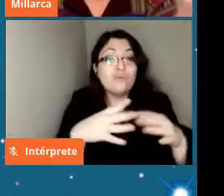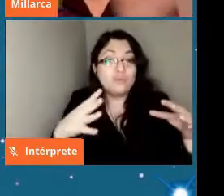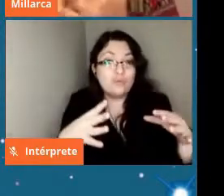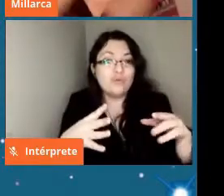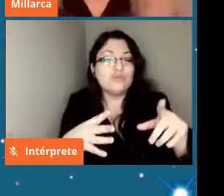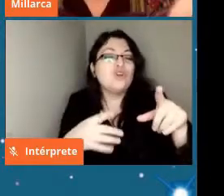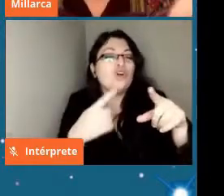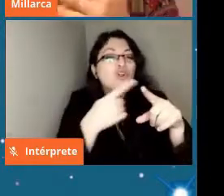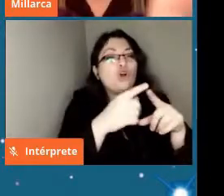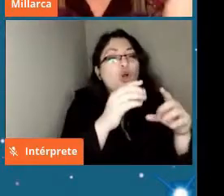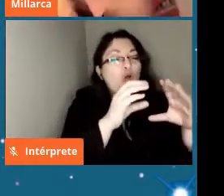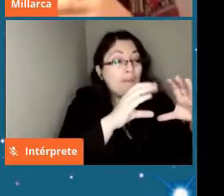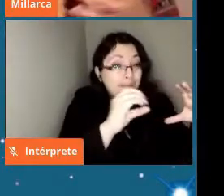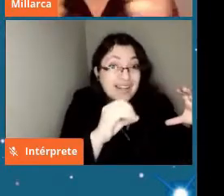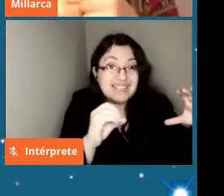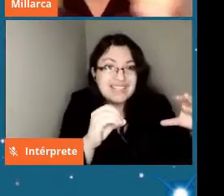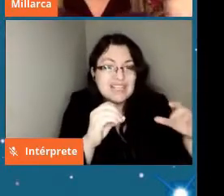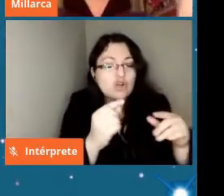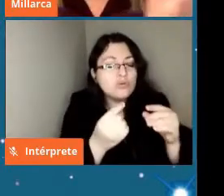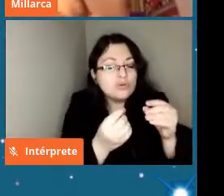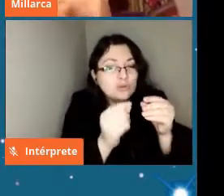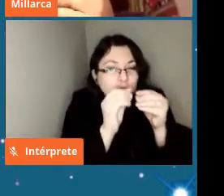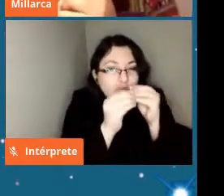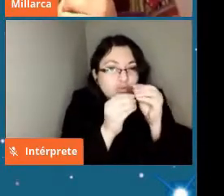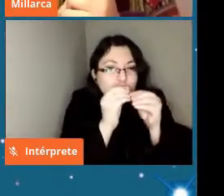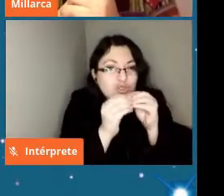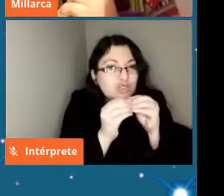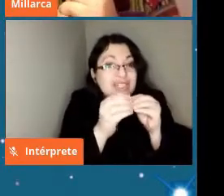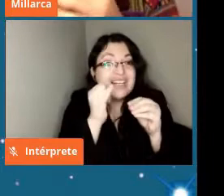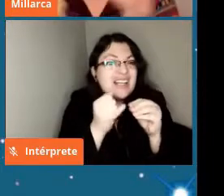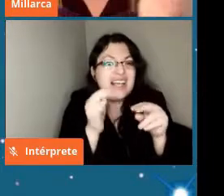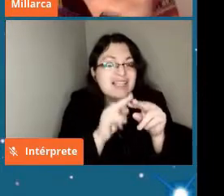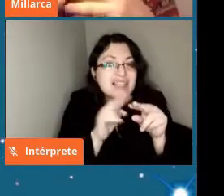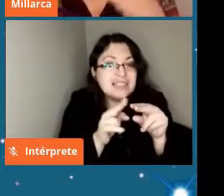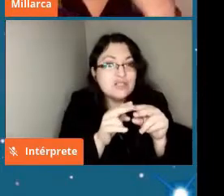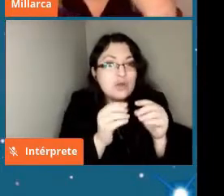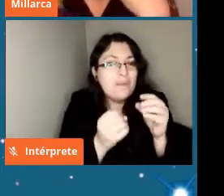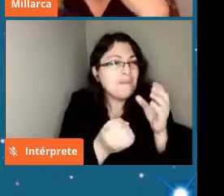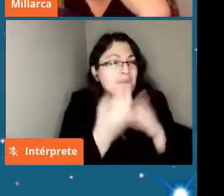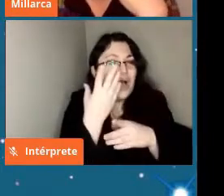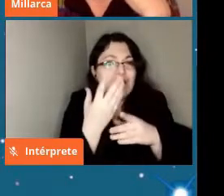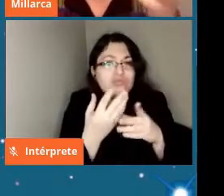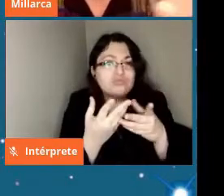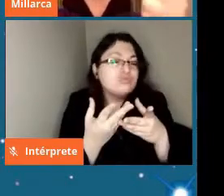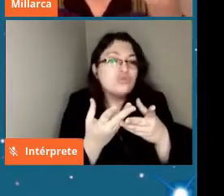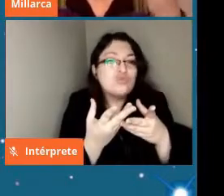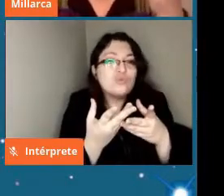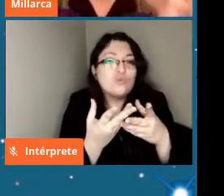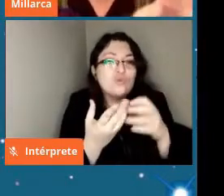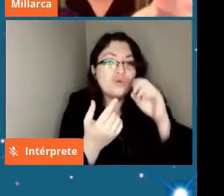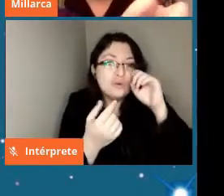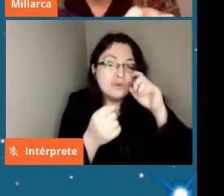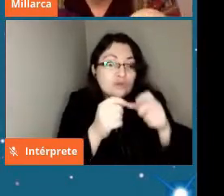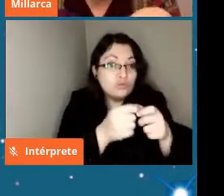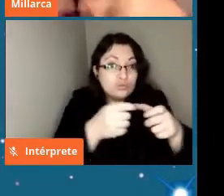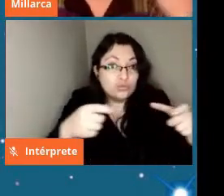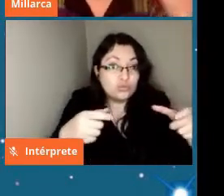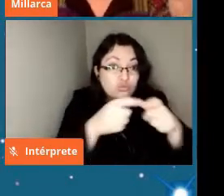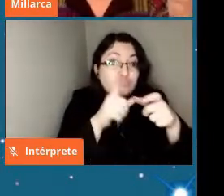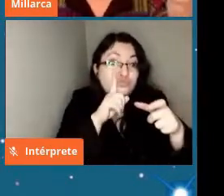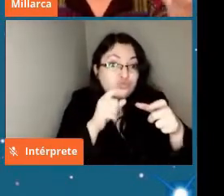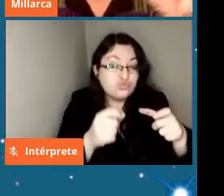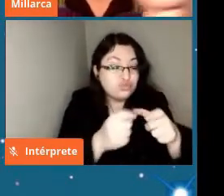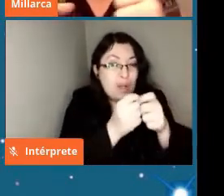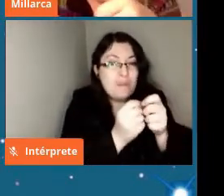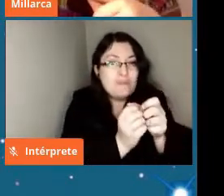protoplanetas están recibiendo a cada momento más erupciones grandes erupciones volcánicas del